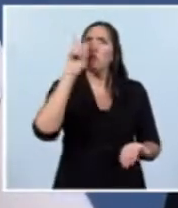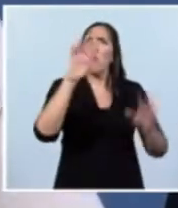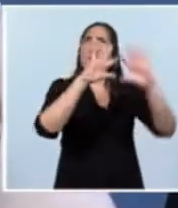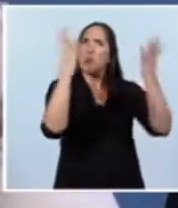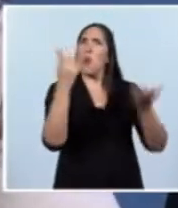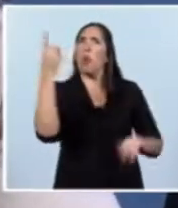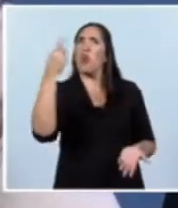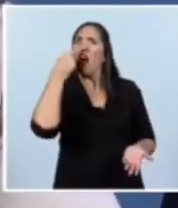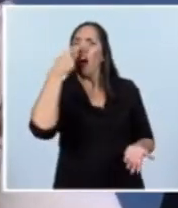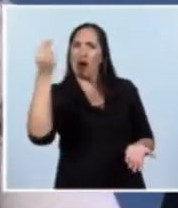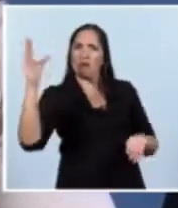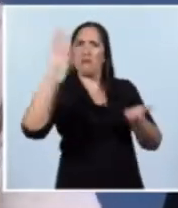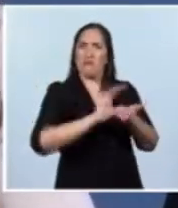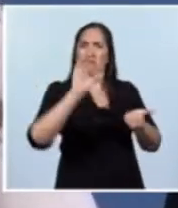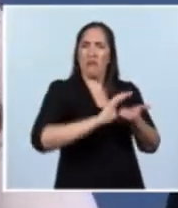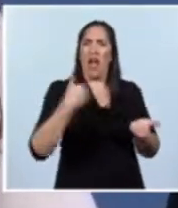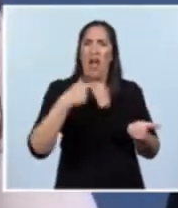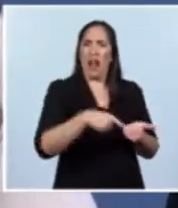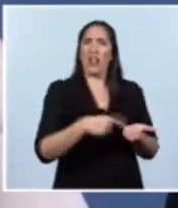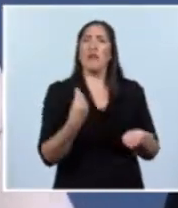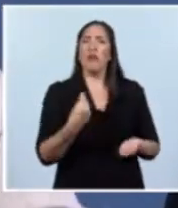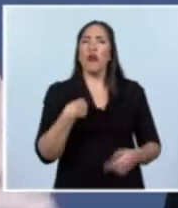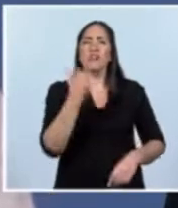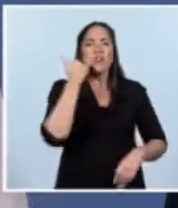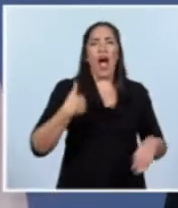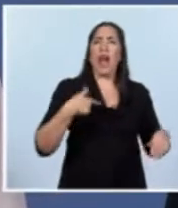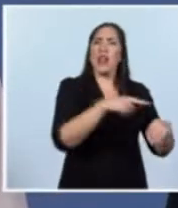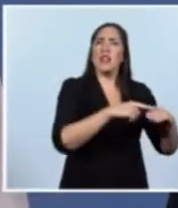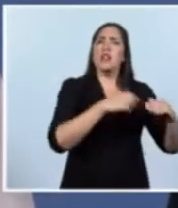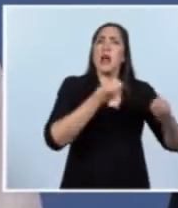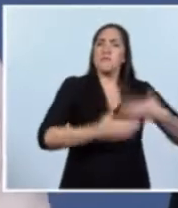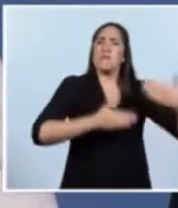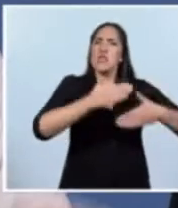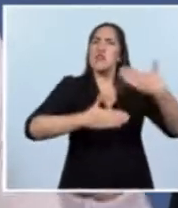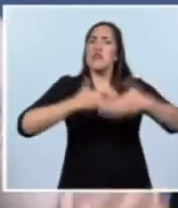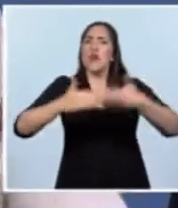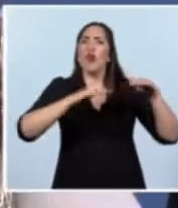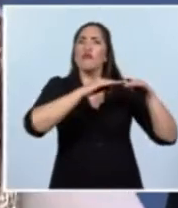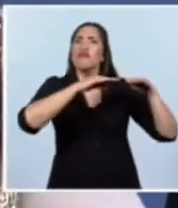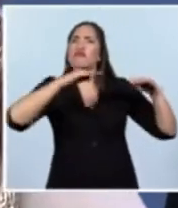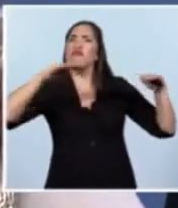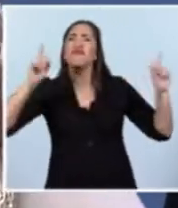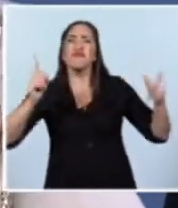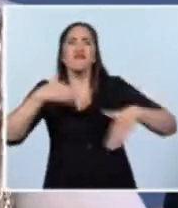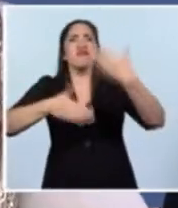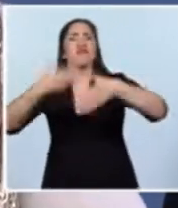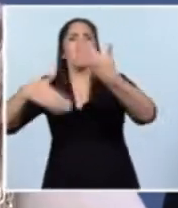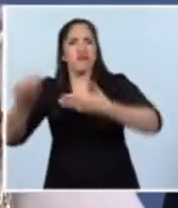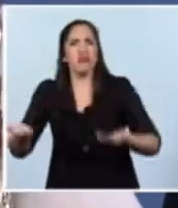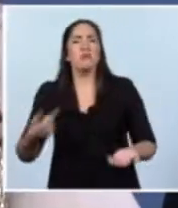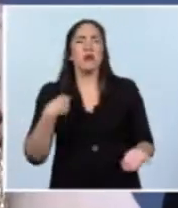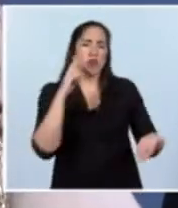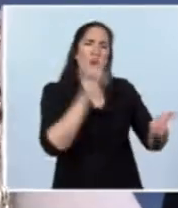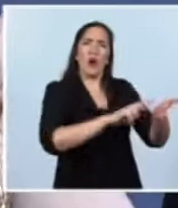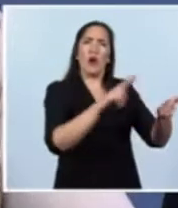tiene que ver también con este crecimiento sostenido que llevamos. Yo tenía por acá algunas noticias